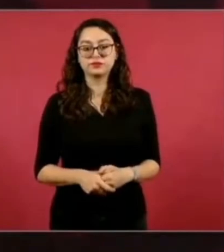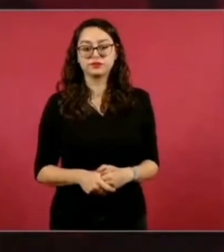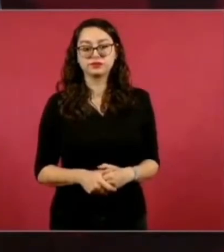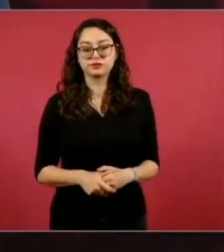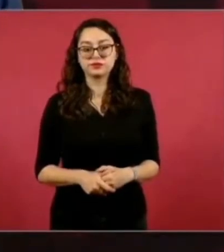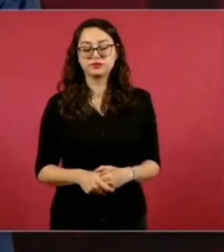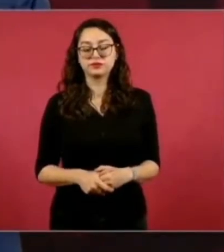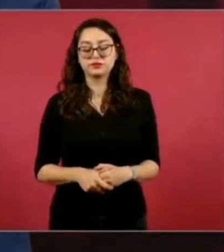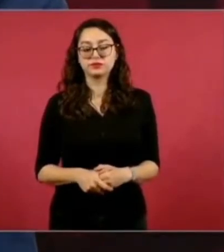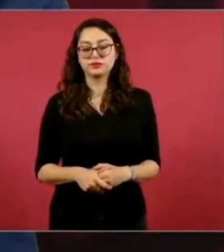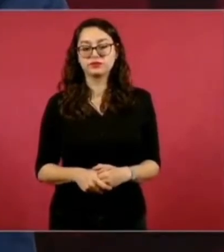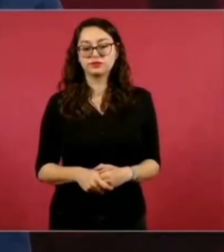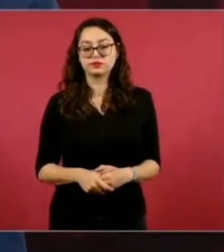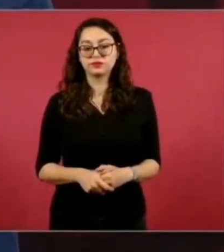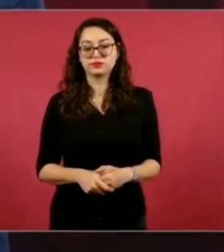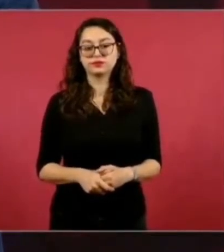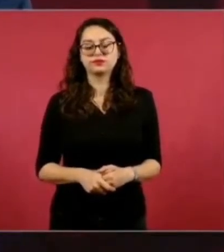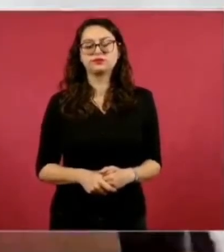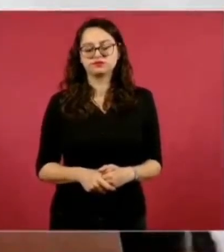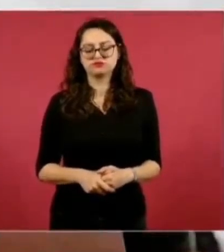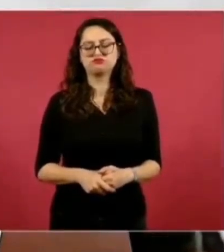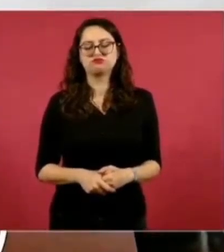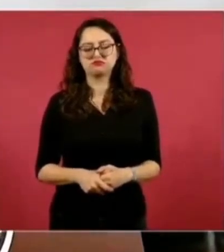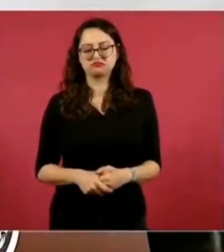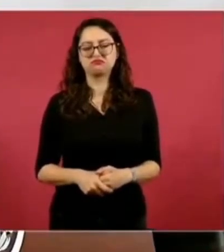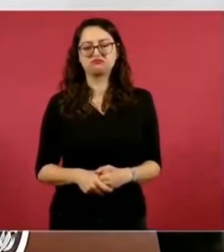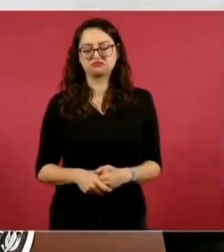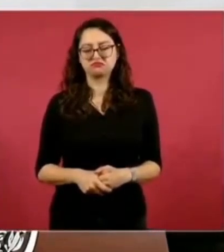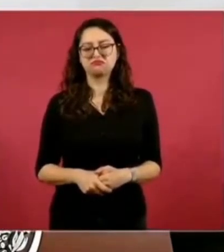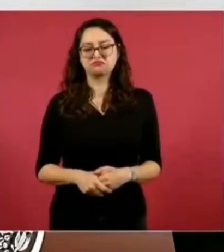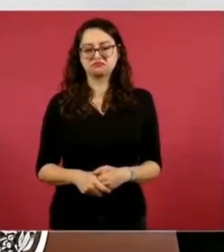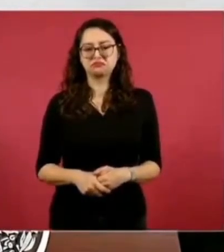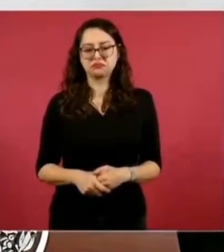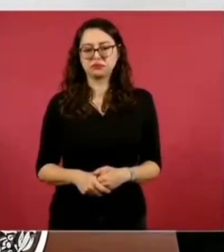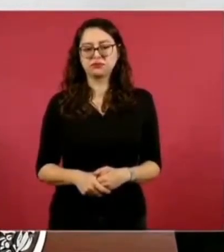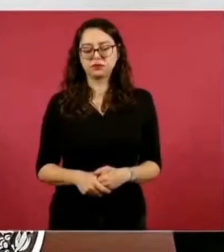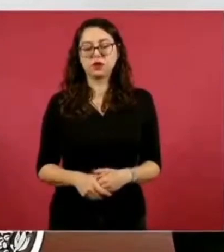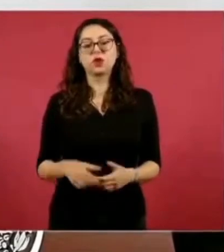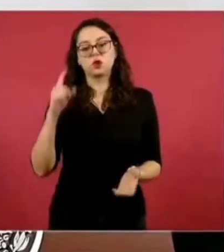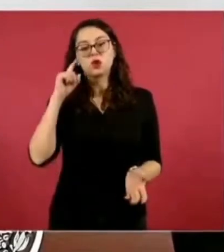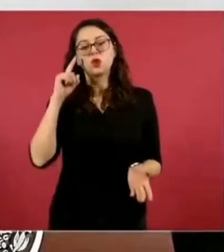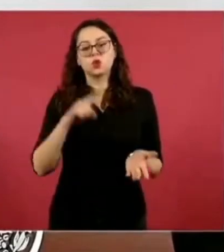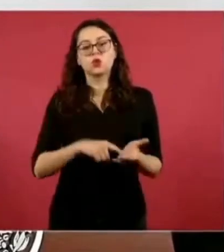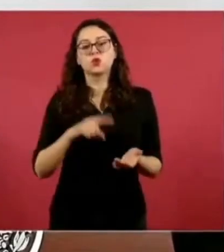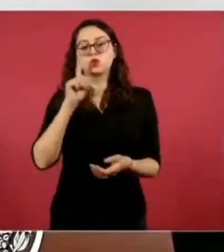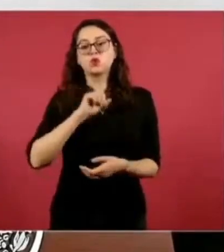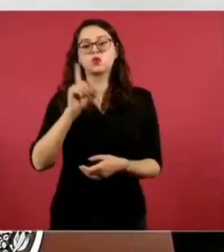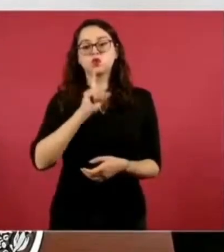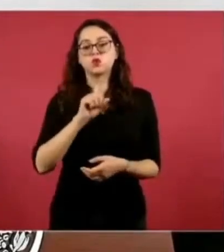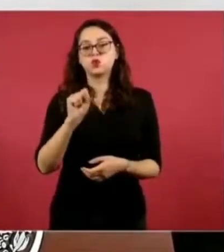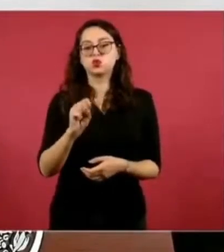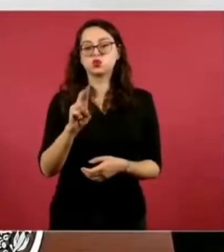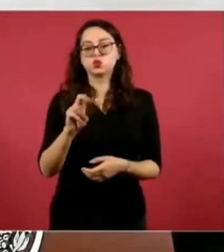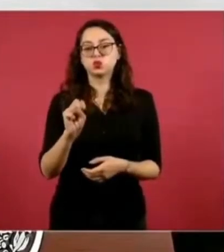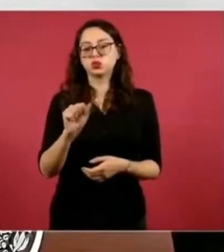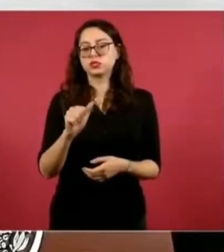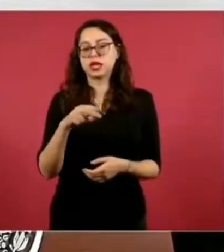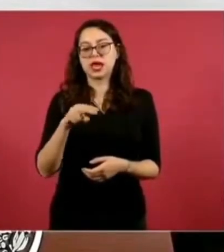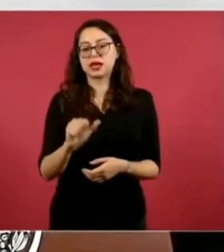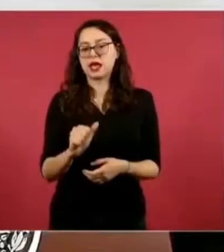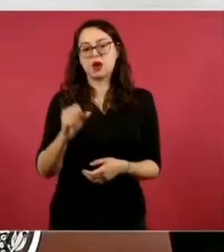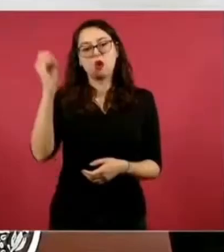comparte tu planteamiento, ¿hay coincidencias?